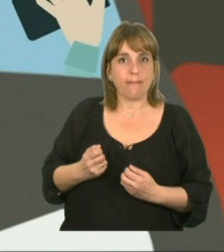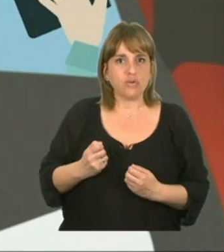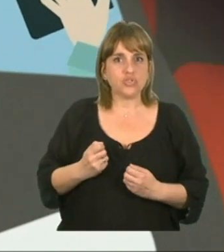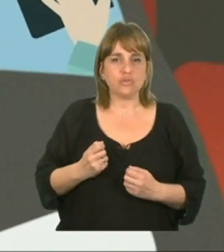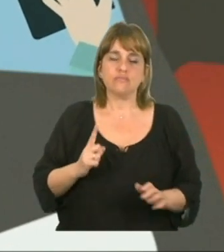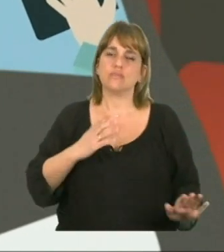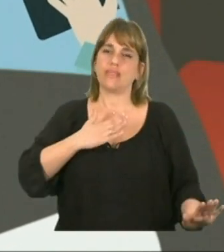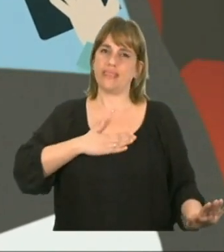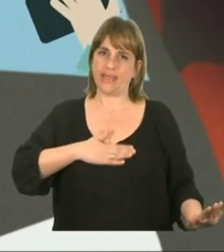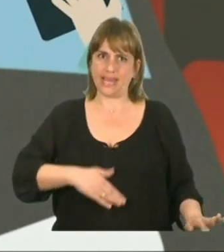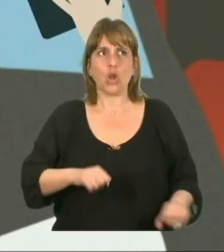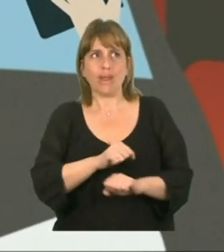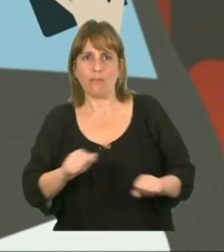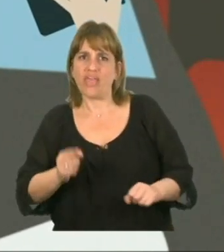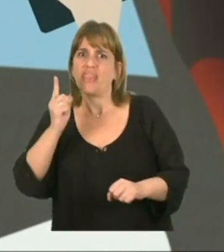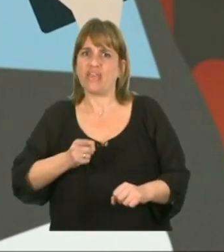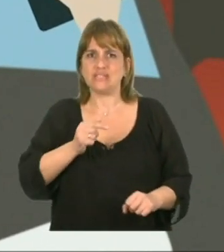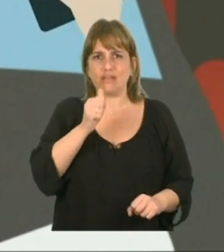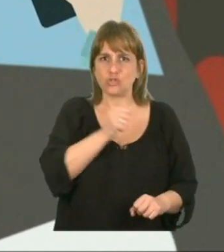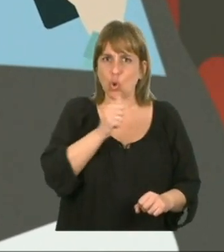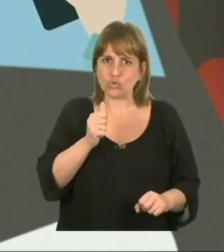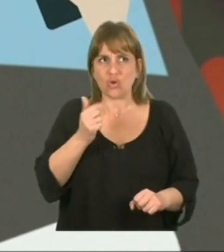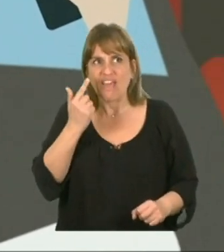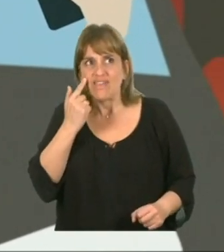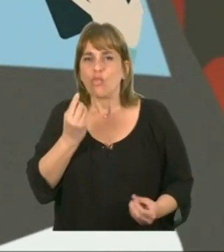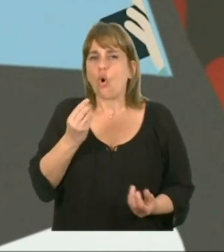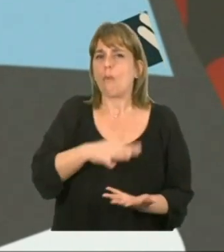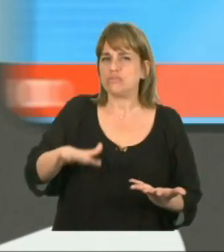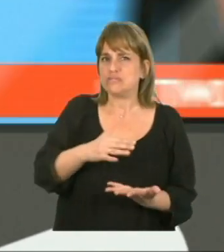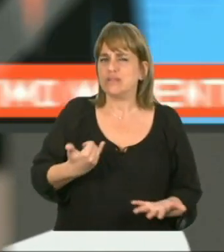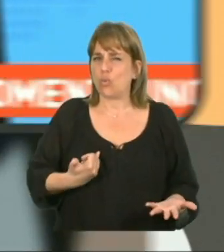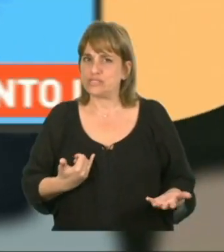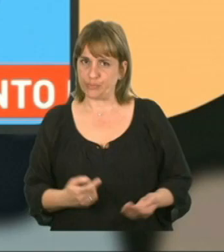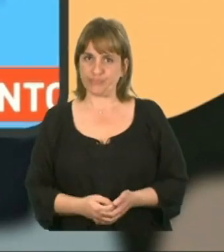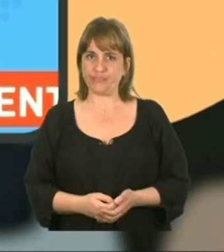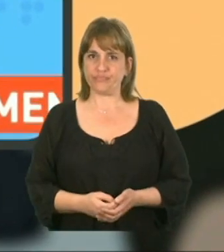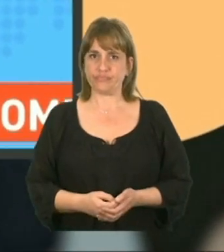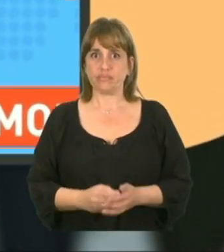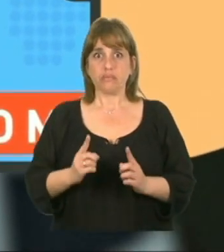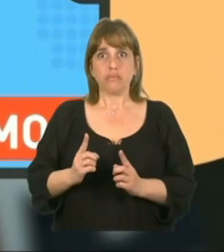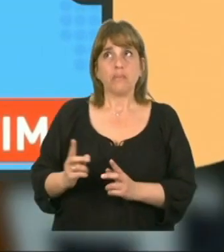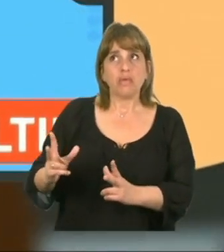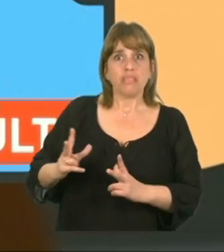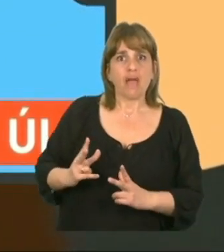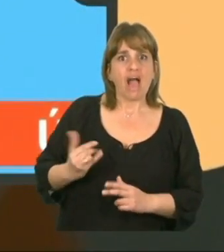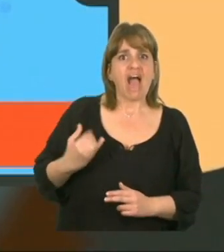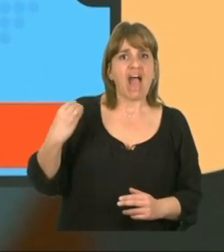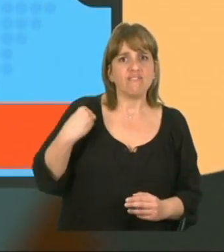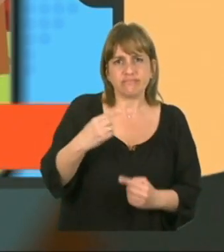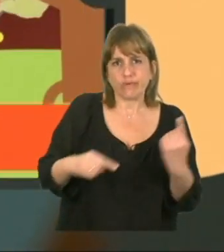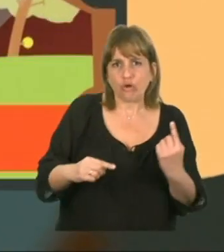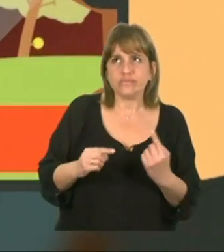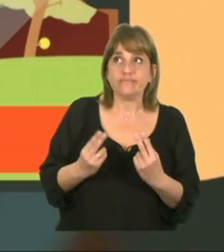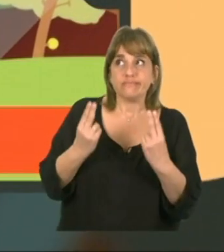intenta mantener la calma para poder tomar decisiones oportunas evaluando tus posibilidades. Sigue las instrucciones de quienes asisten durante la